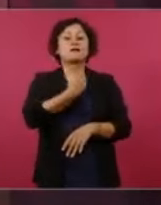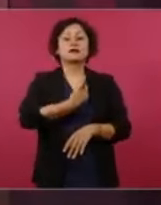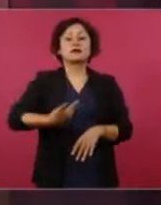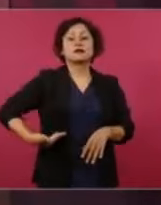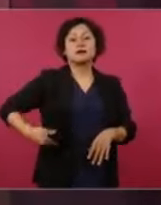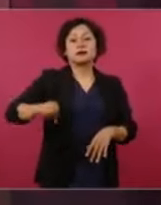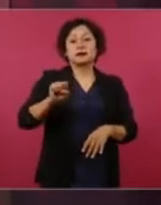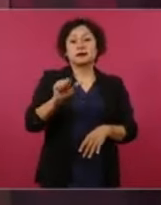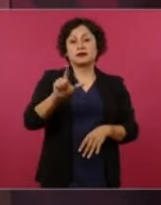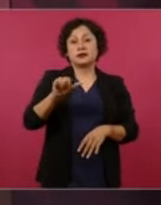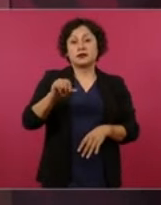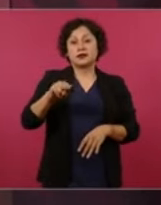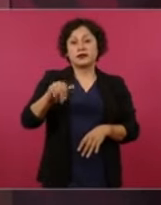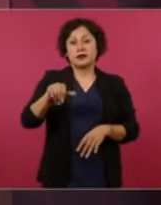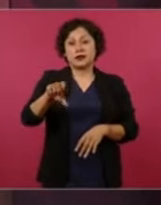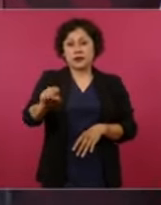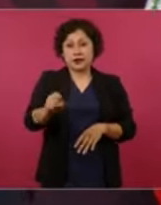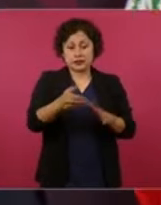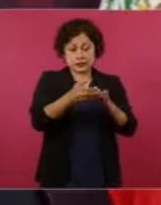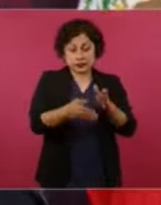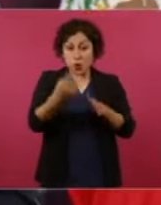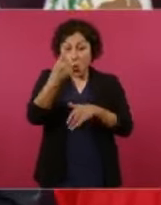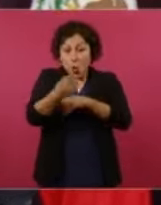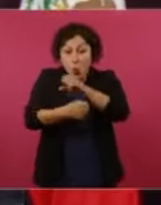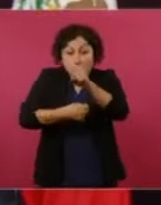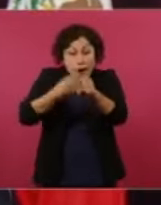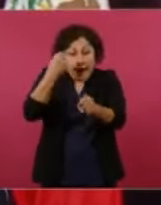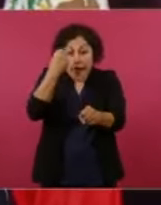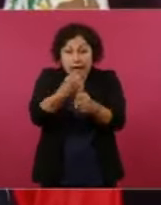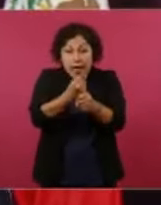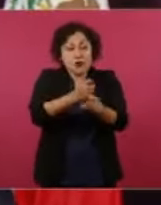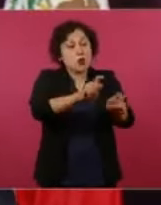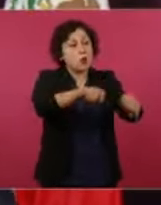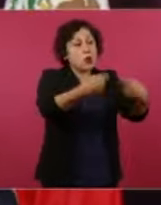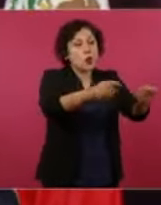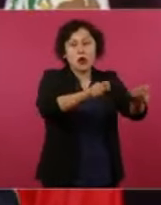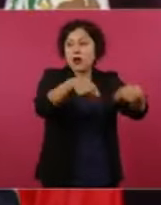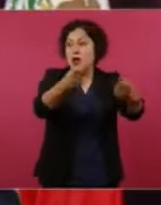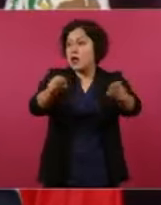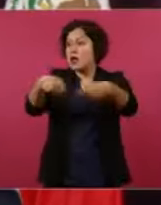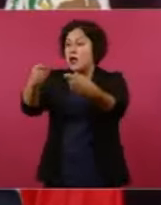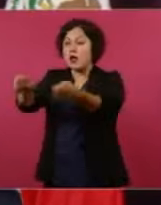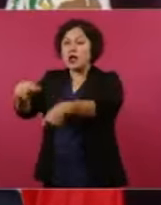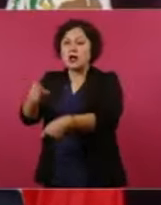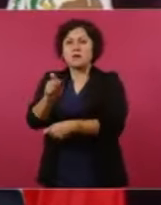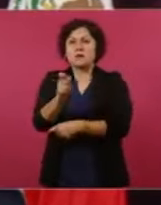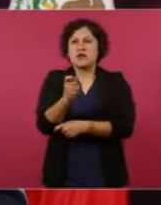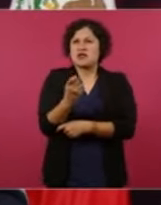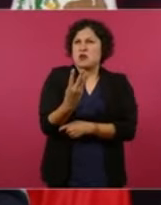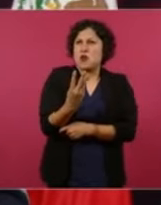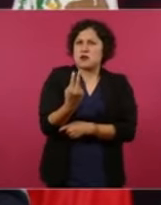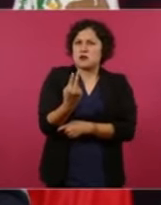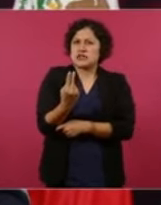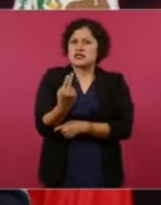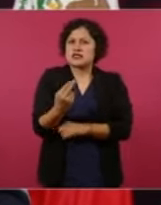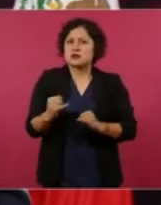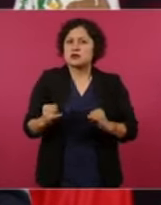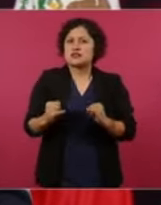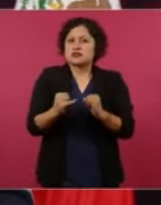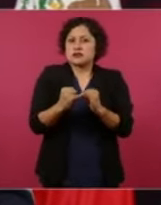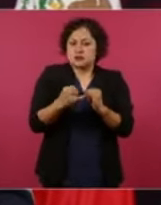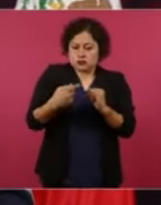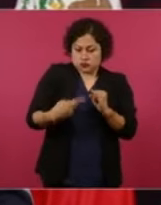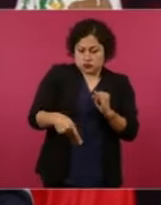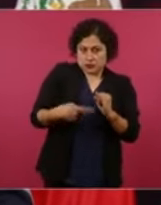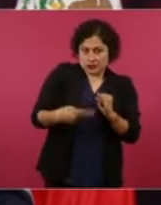privatizó como 24, 25 instituciones de